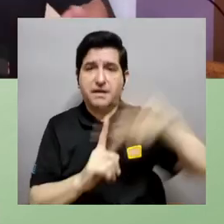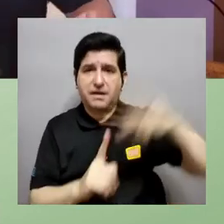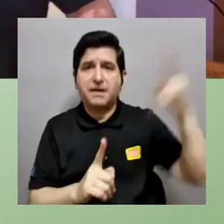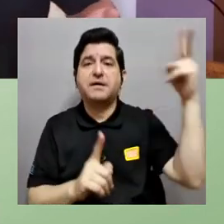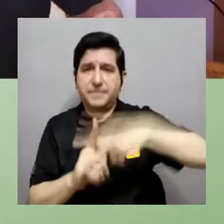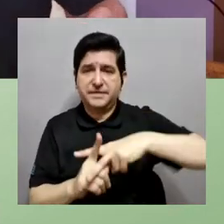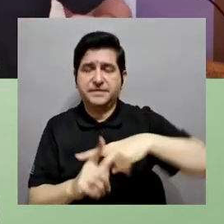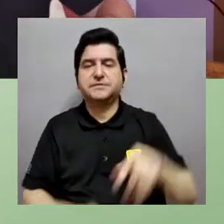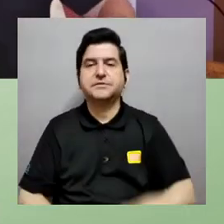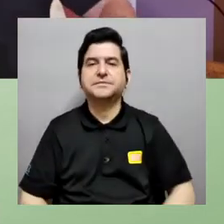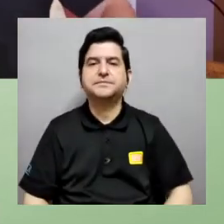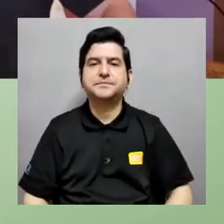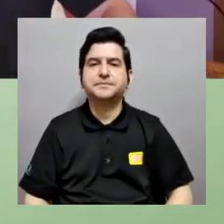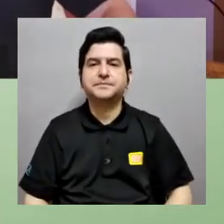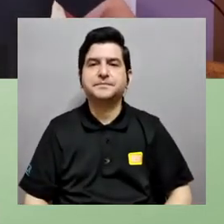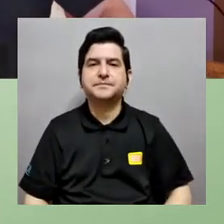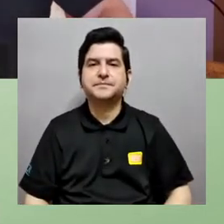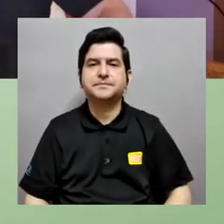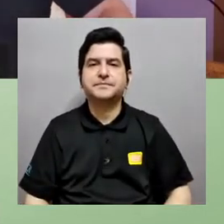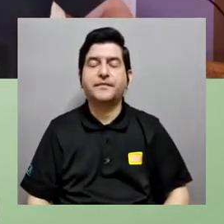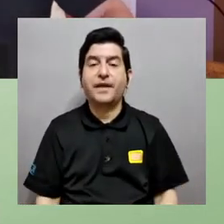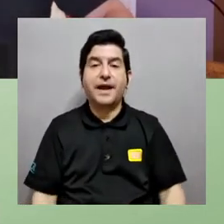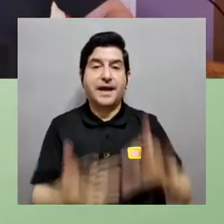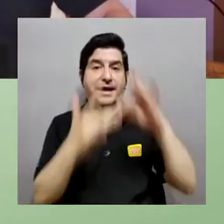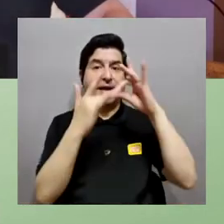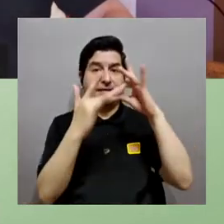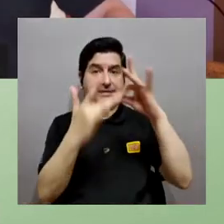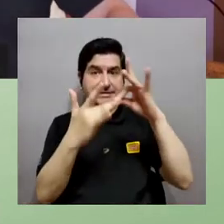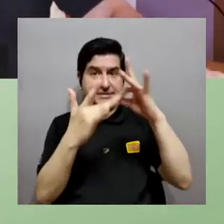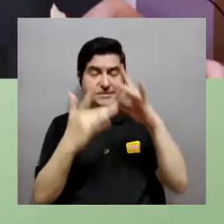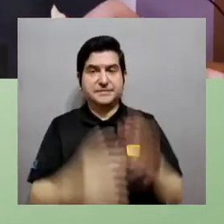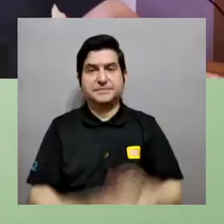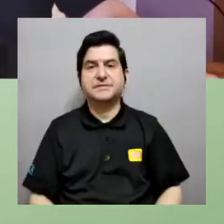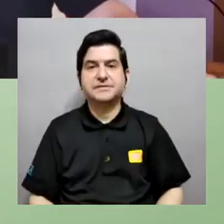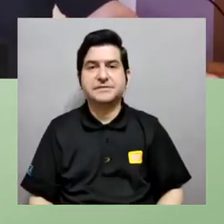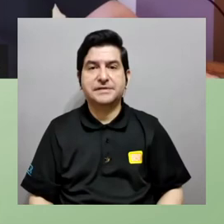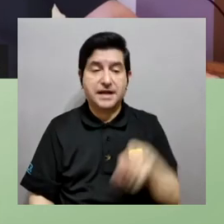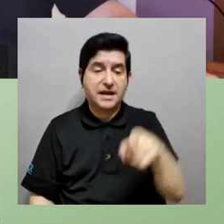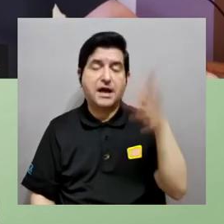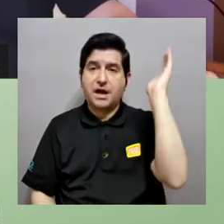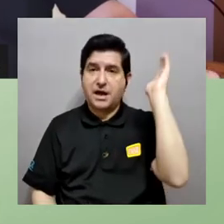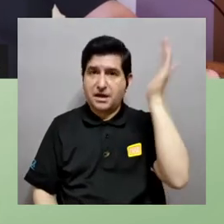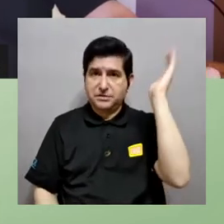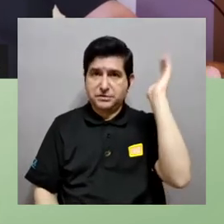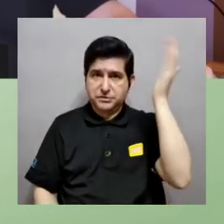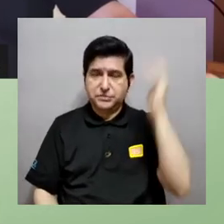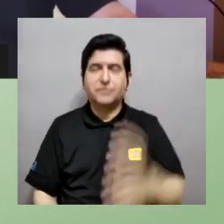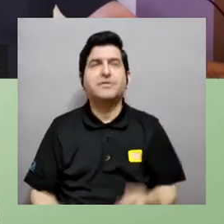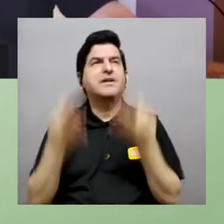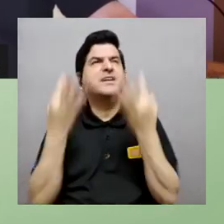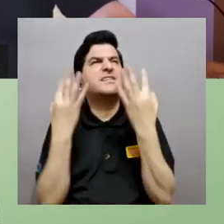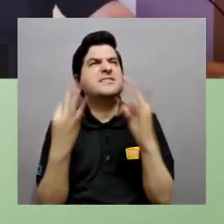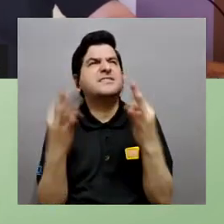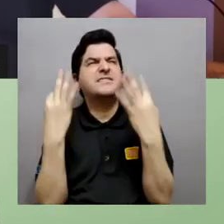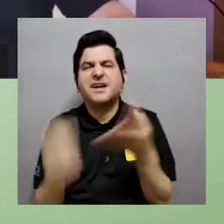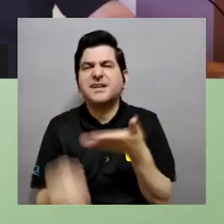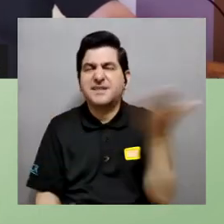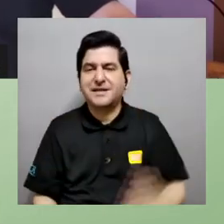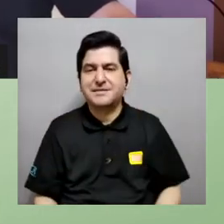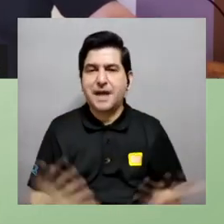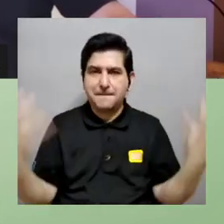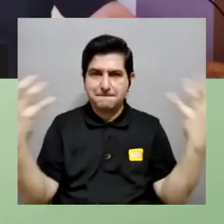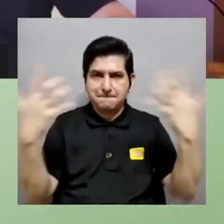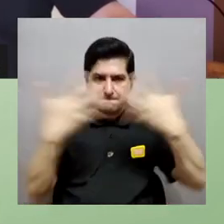y enseñarle a la gente que si tiene aplicación verdad sobre todo este estas